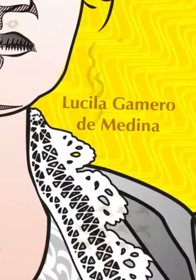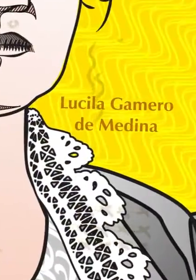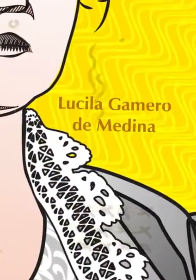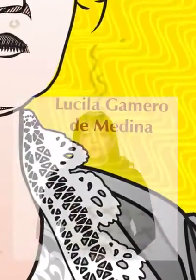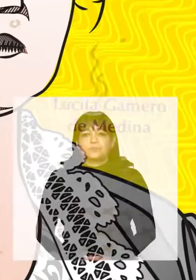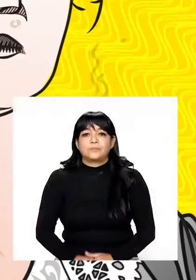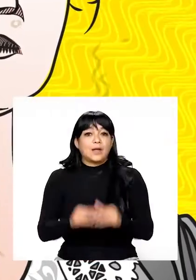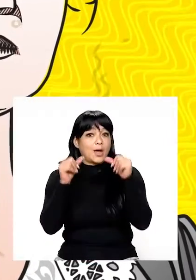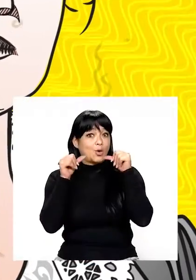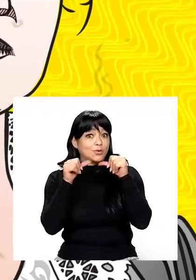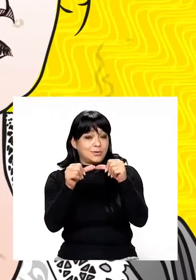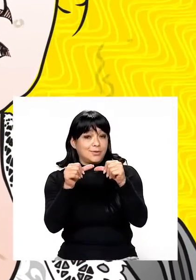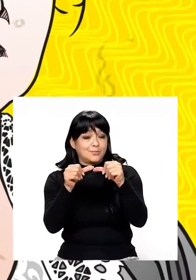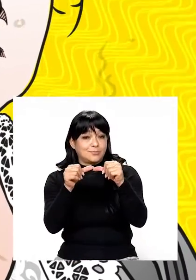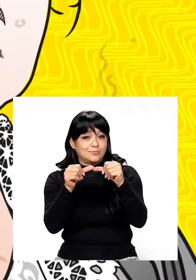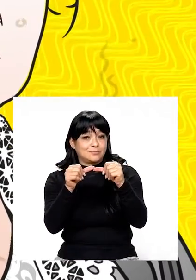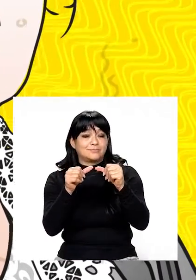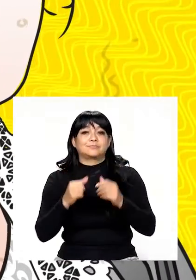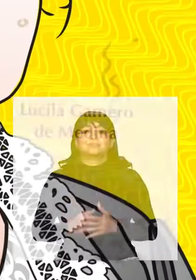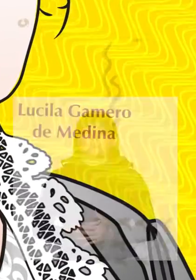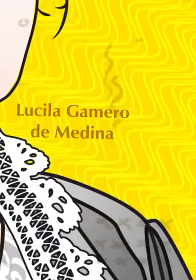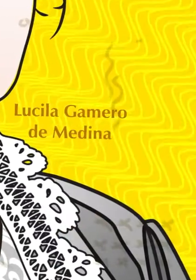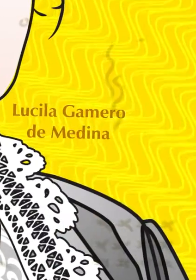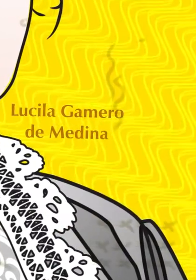A continuación